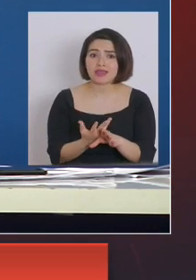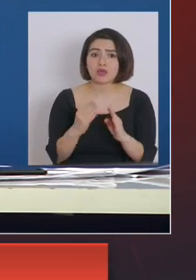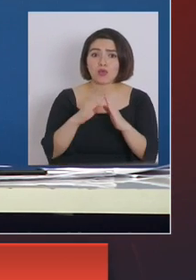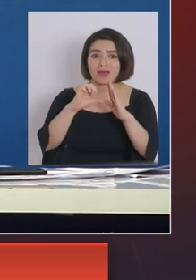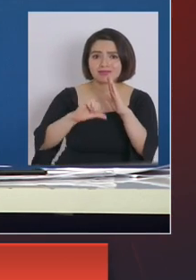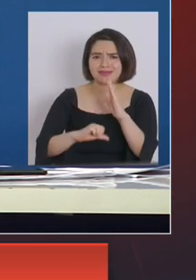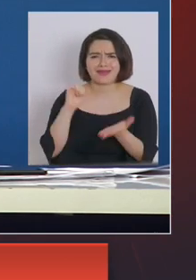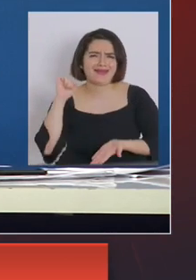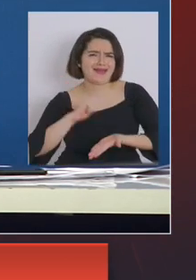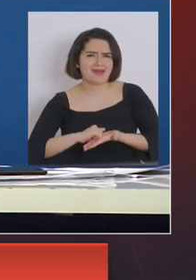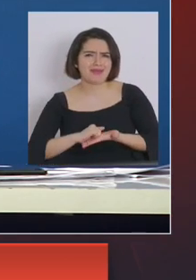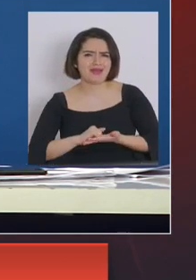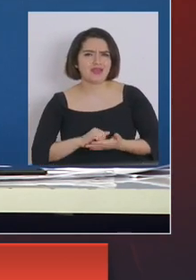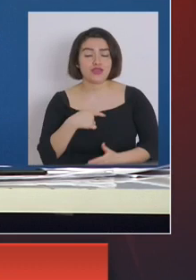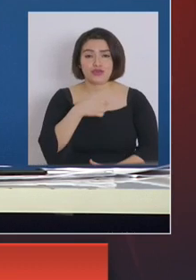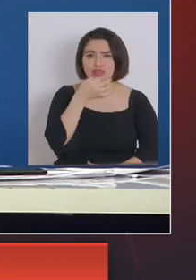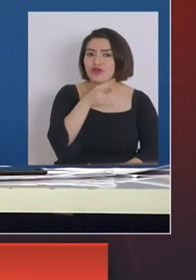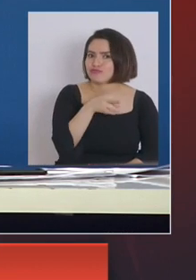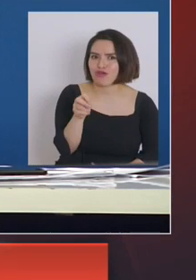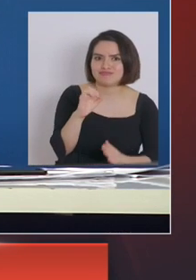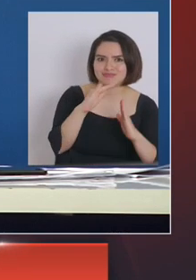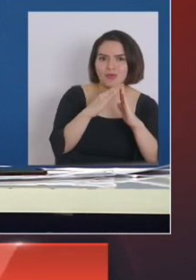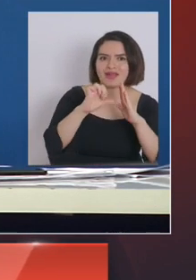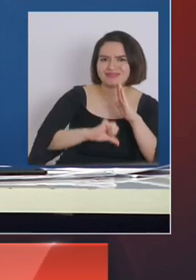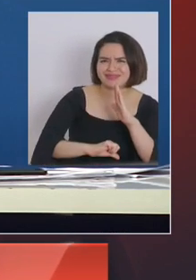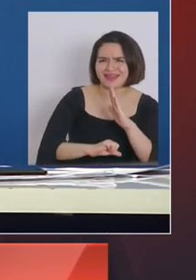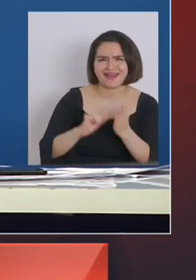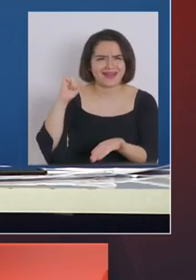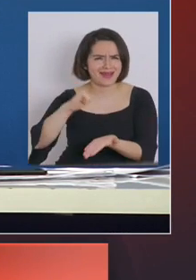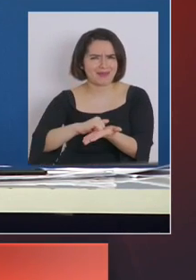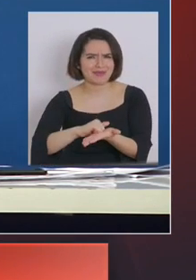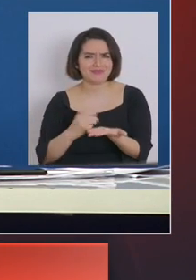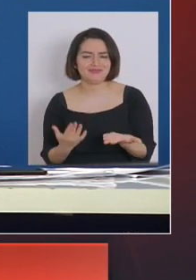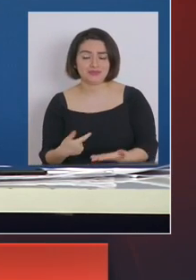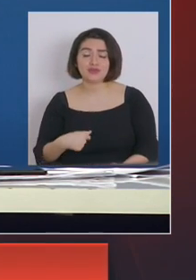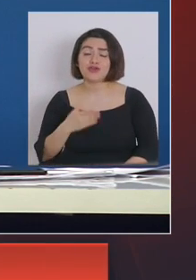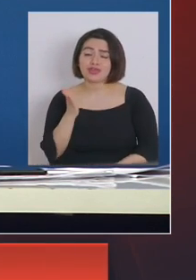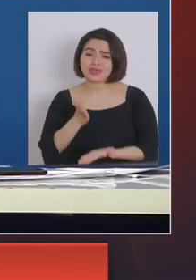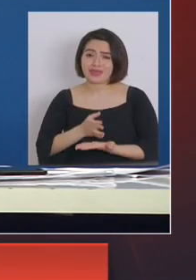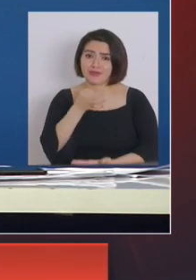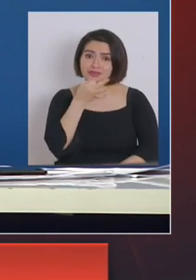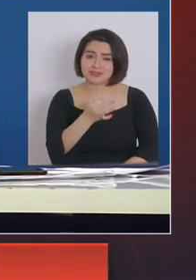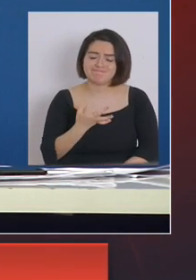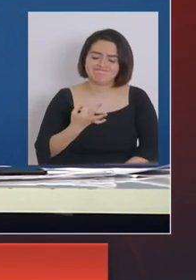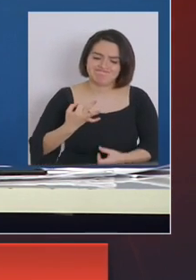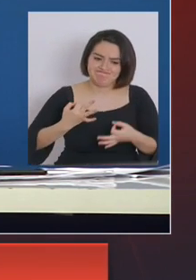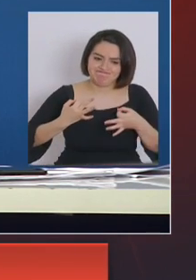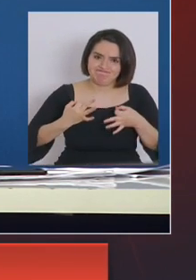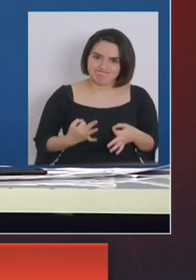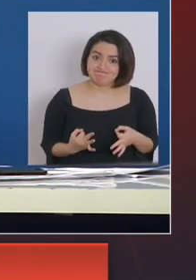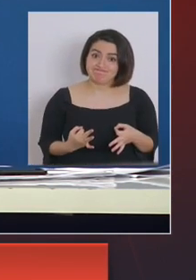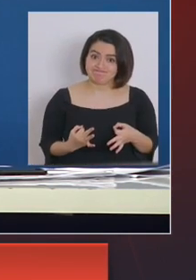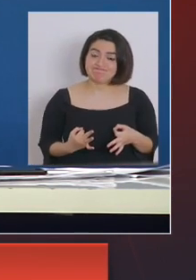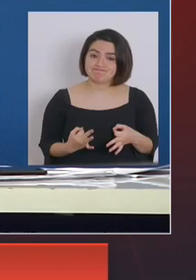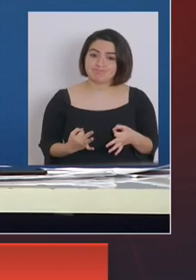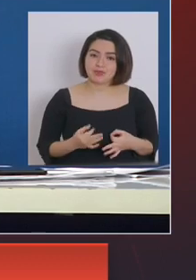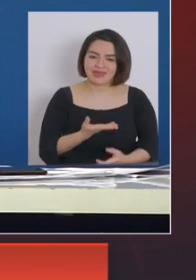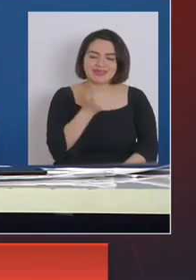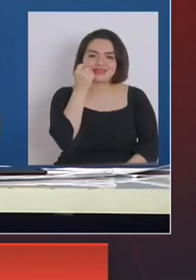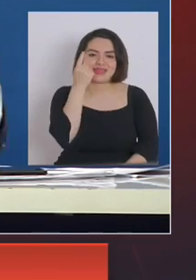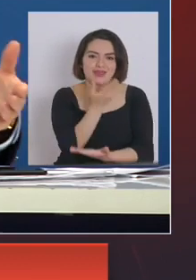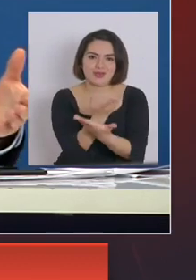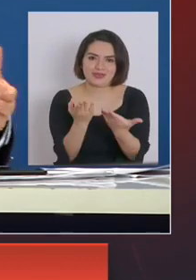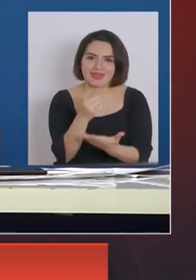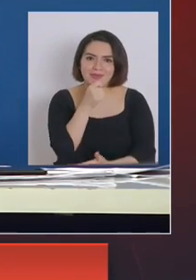reclaman. Si yo digo que no va haber cuarentena, igual reclaman. Entonces tengo que ser prudente, entiéndanme ustedes como periodistas. Tengo que decir